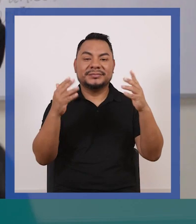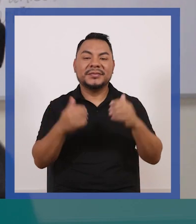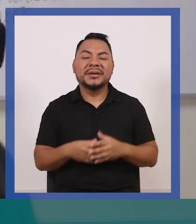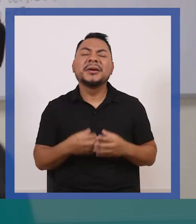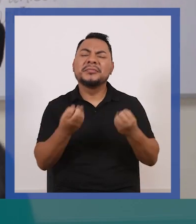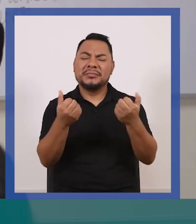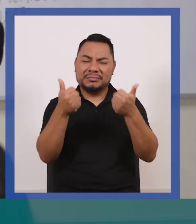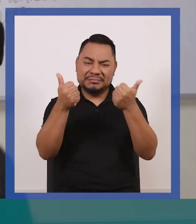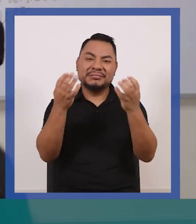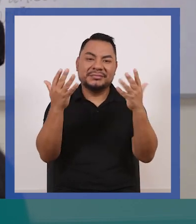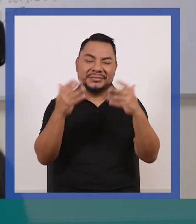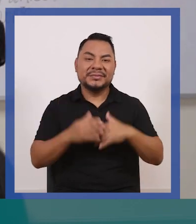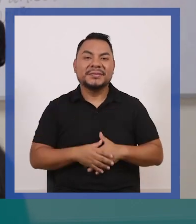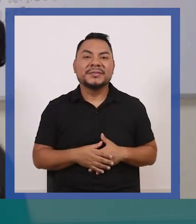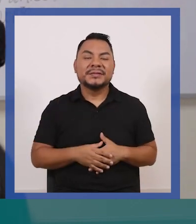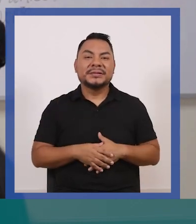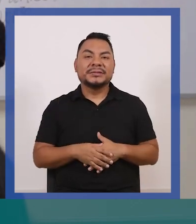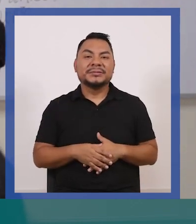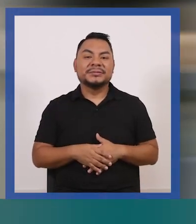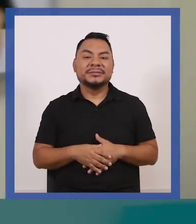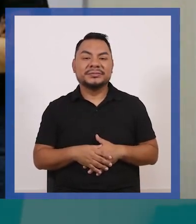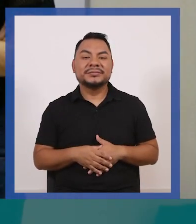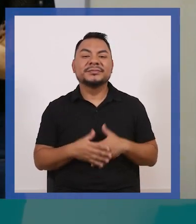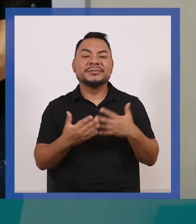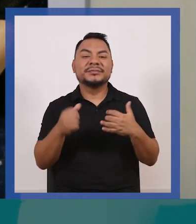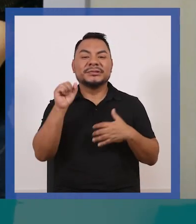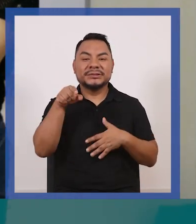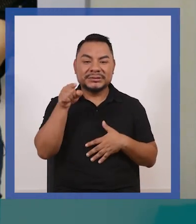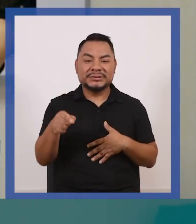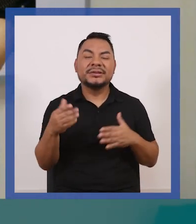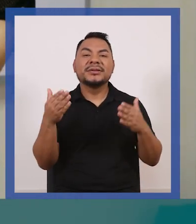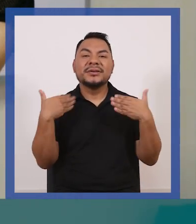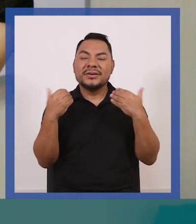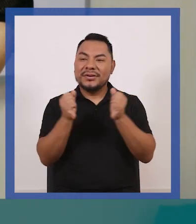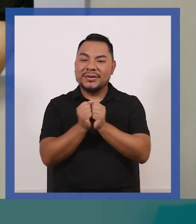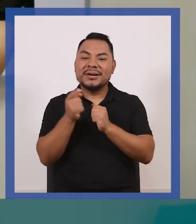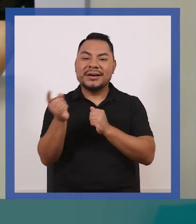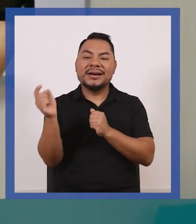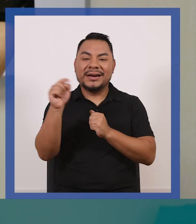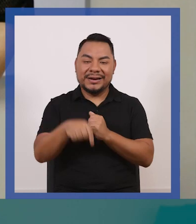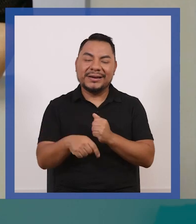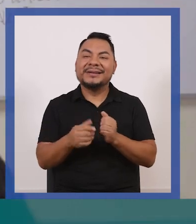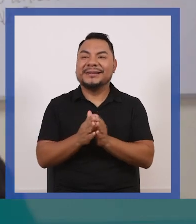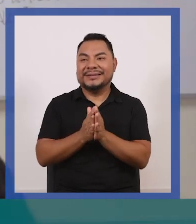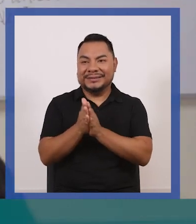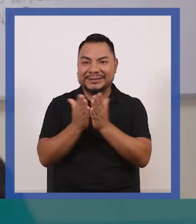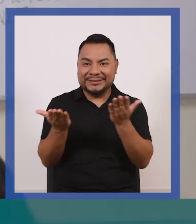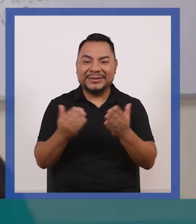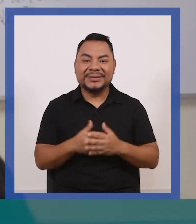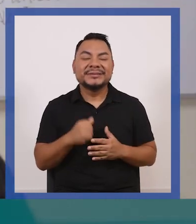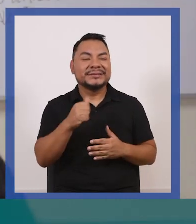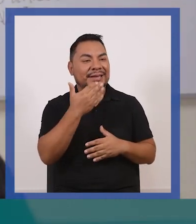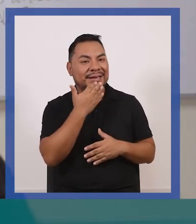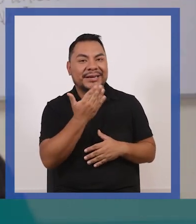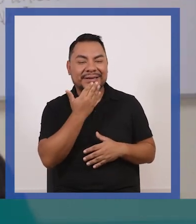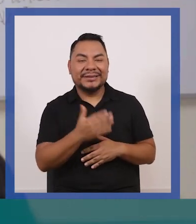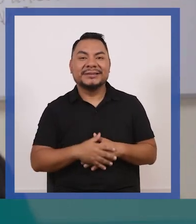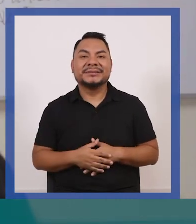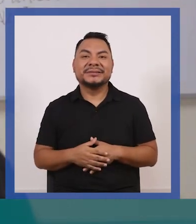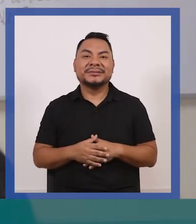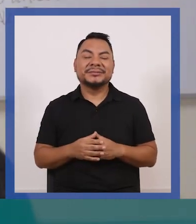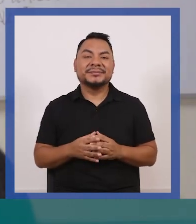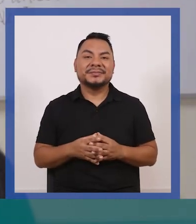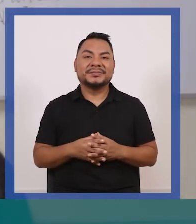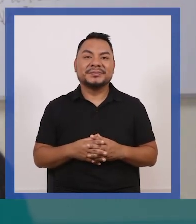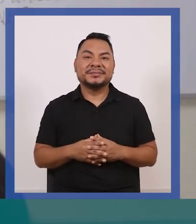Está bien, está bien, está bien. Yo creo que tú nos puedes heretar un poquito con tu presencia. Ay, gracias.